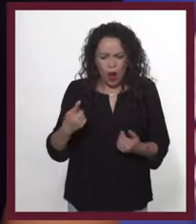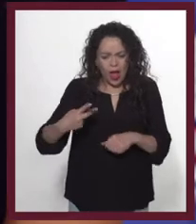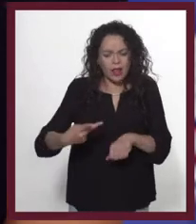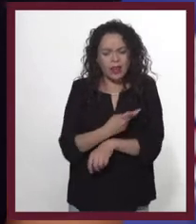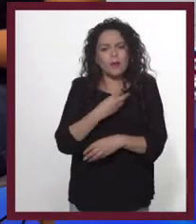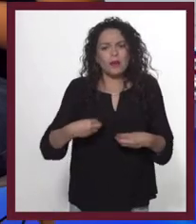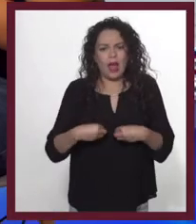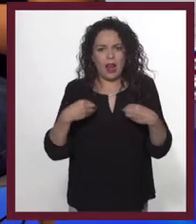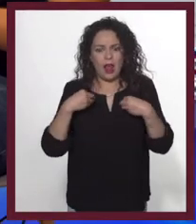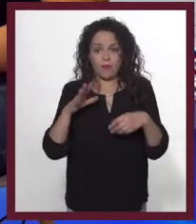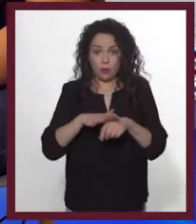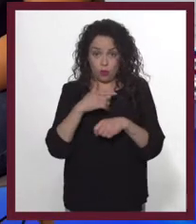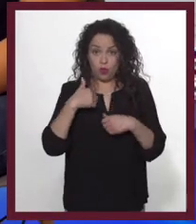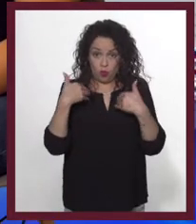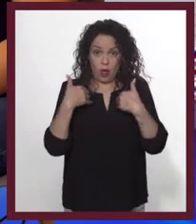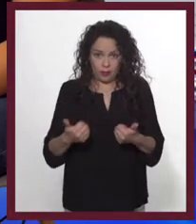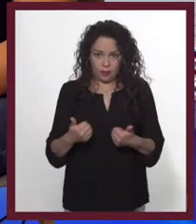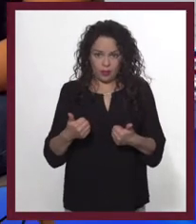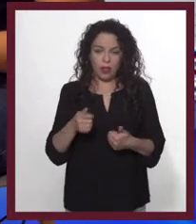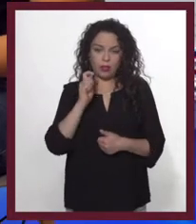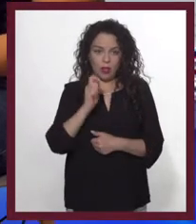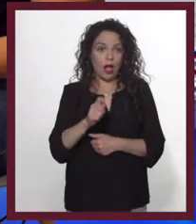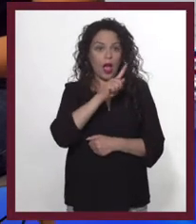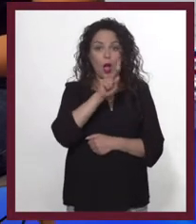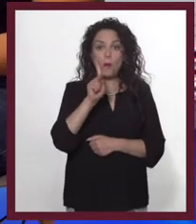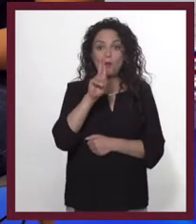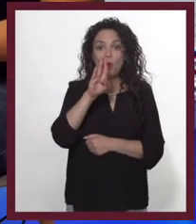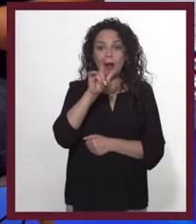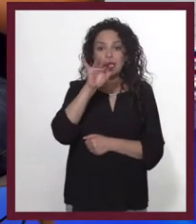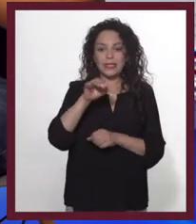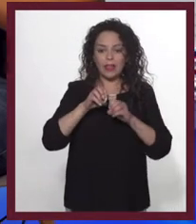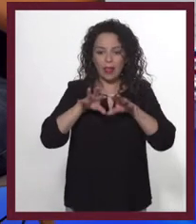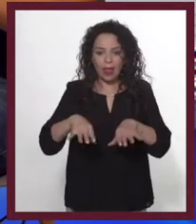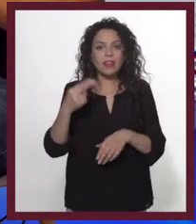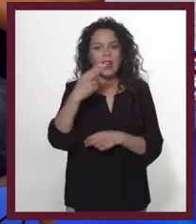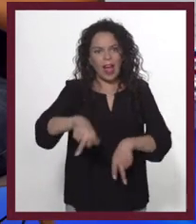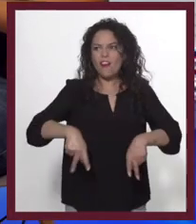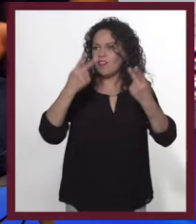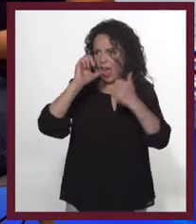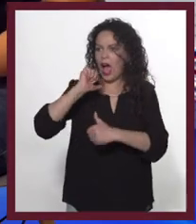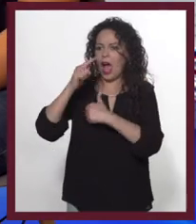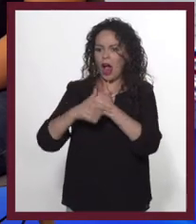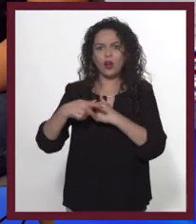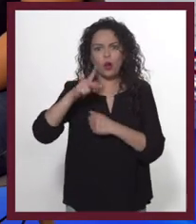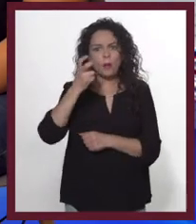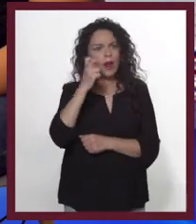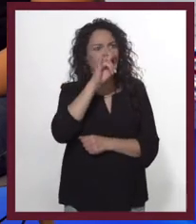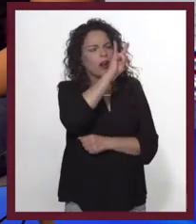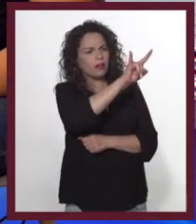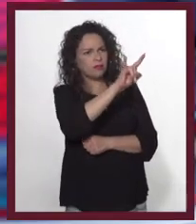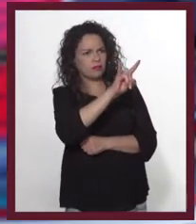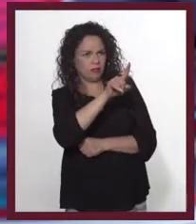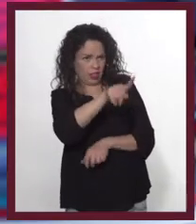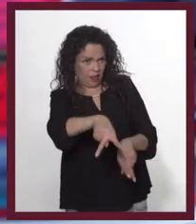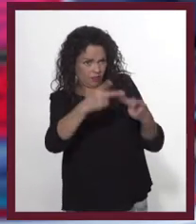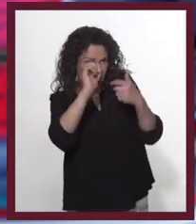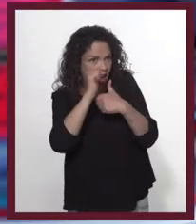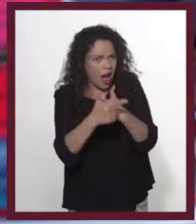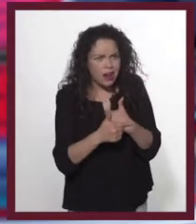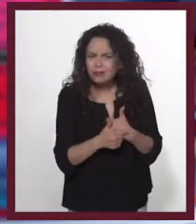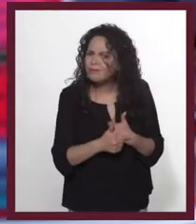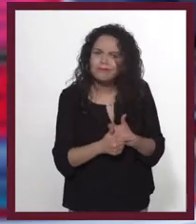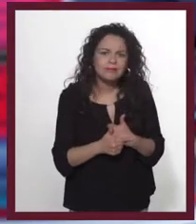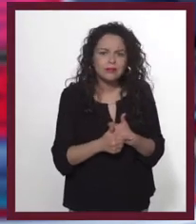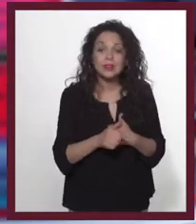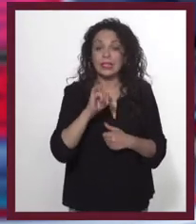vendiendo? Entendí que la publicidad se trata de vender algo, pero este póster no veo que venda algo. ¡Qué buena